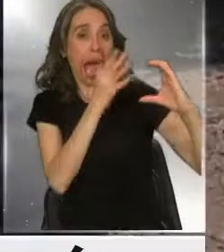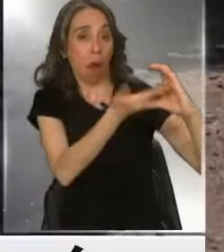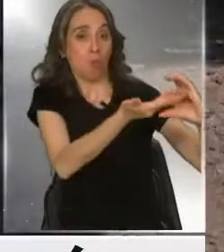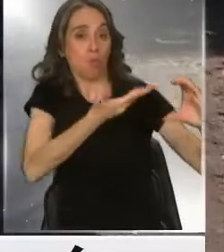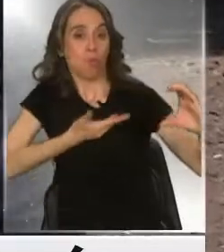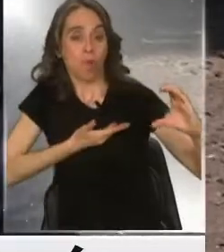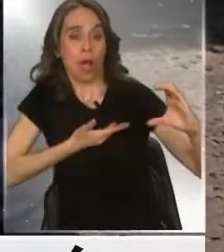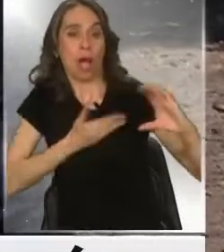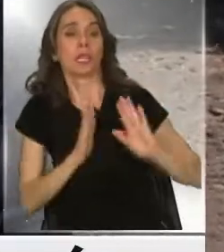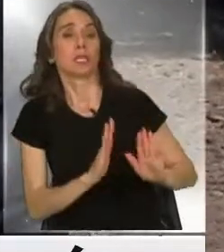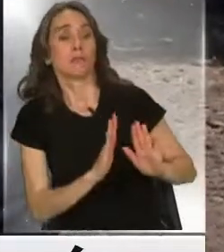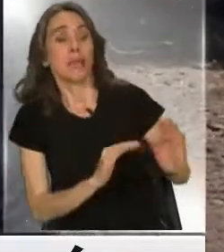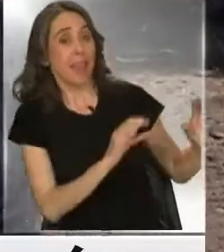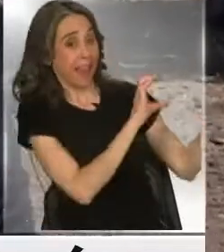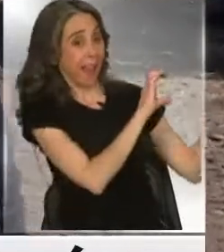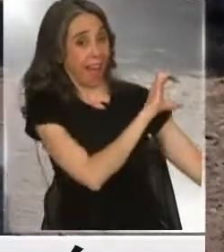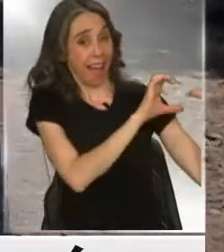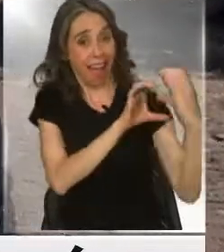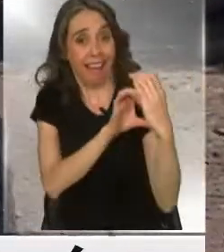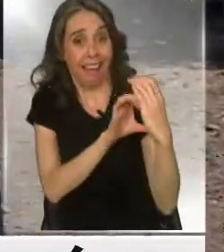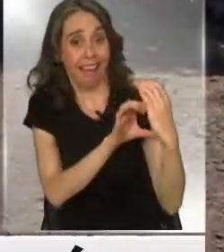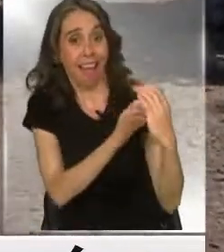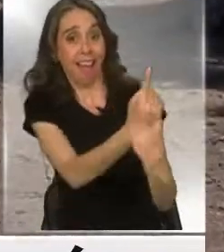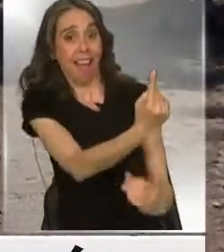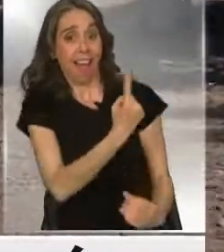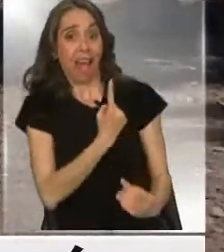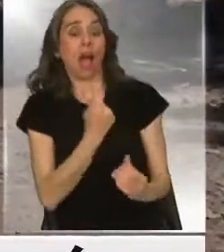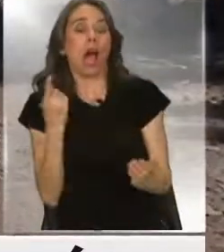Un lujo que sabe aprovechar.